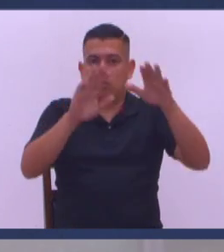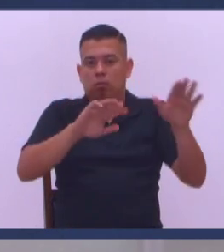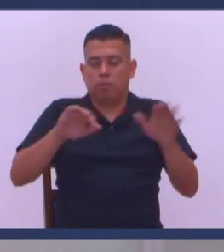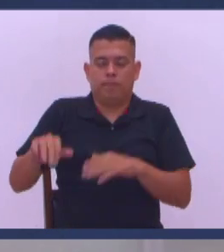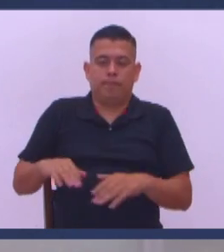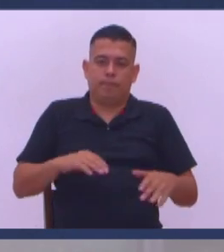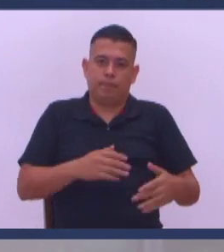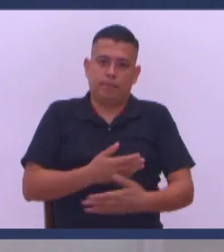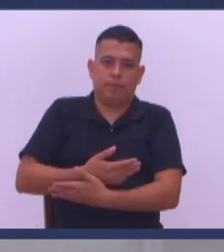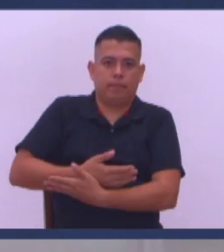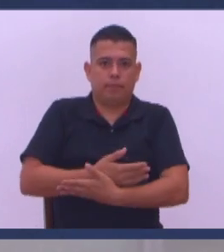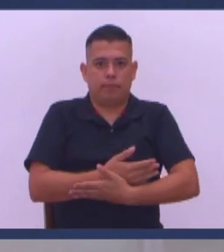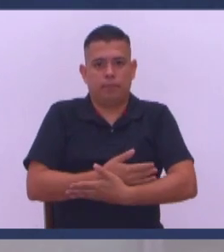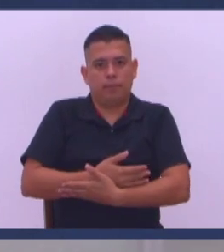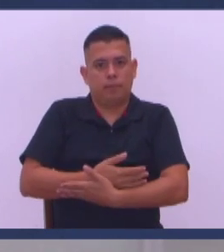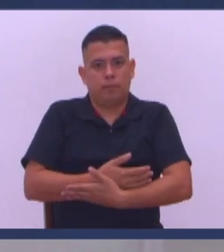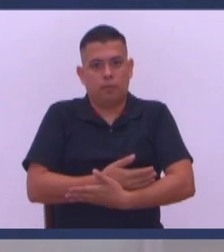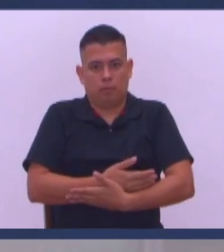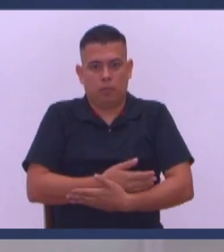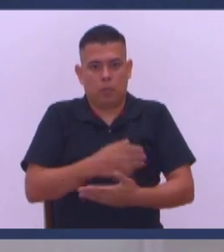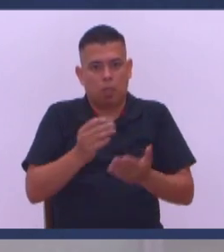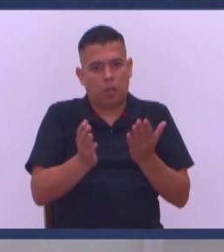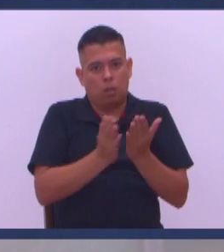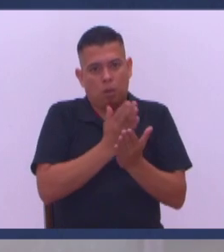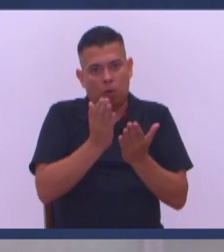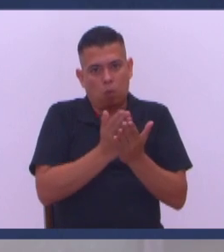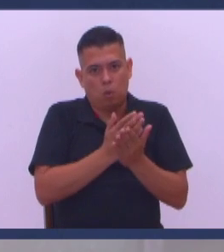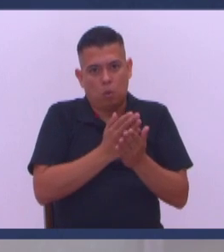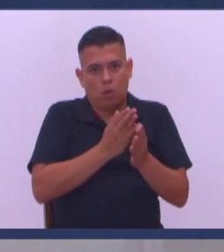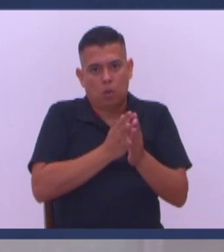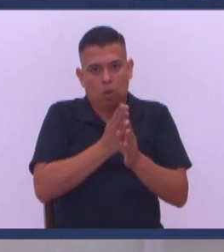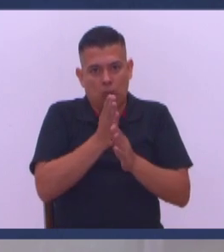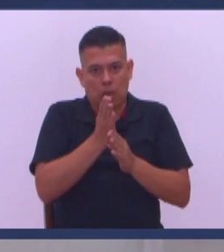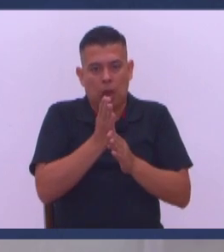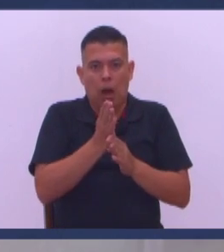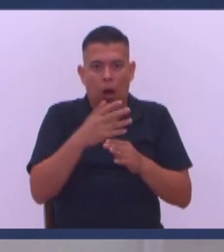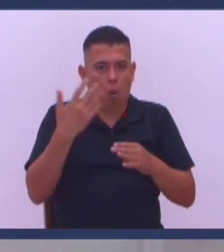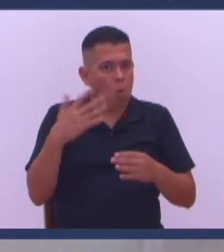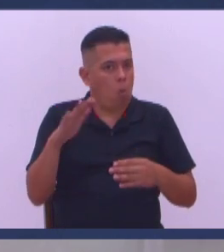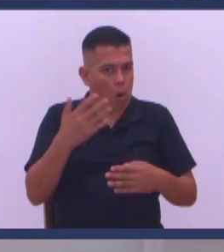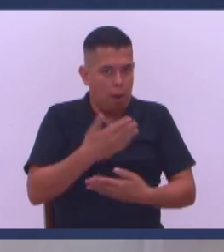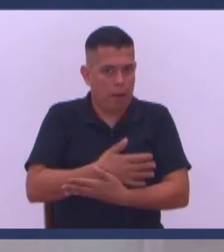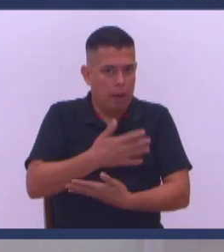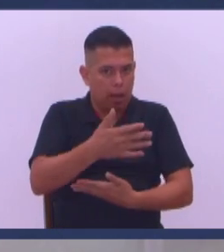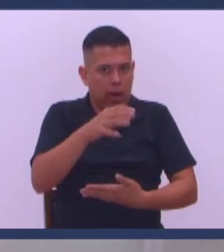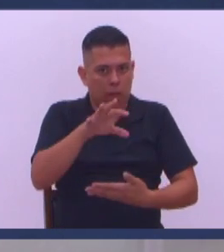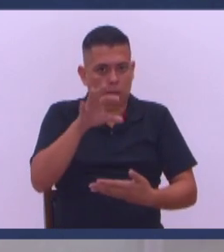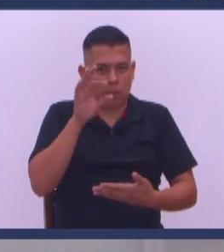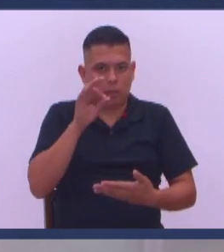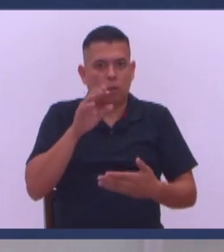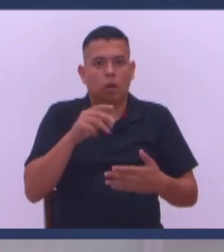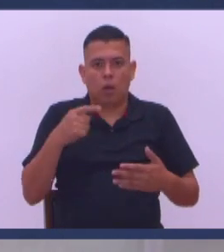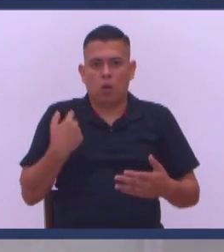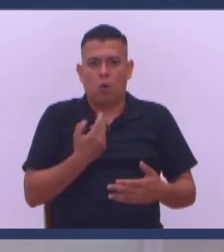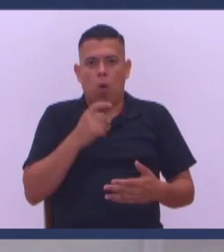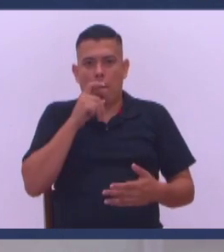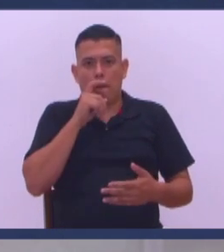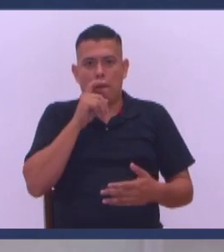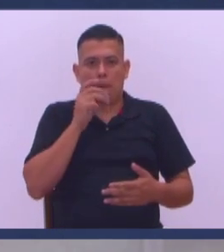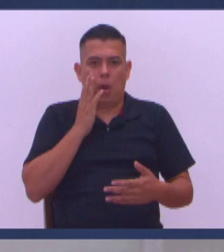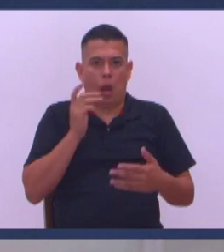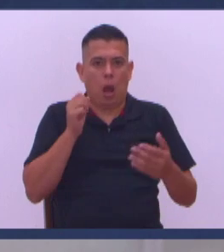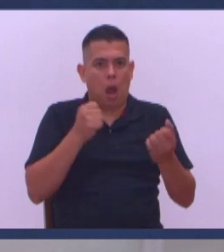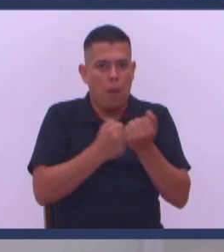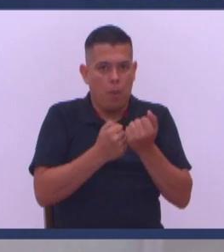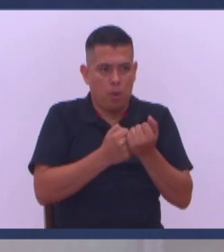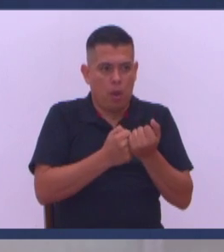estudiar Una carrera Que me tiré Contra el muro Financieramente Es caro hermano Pero por qué Lo apoyamos Número